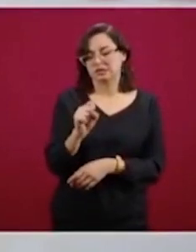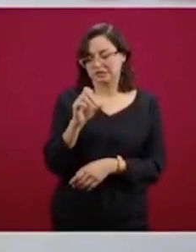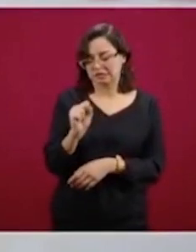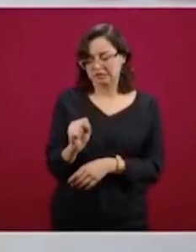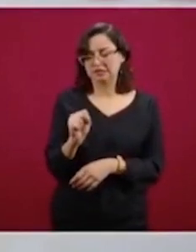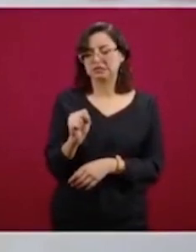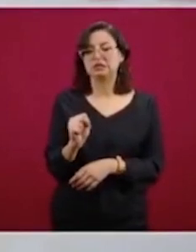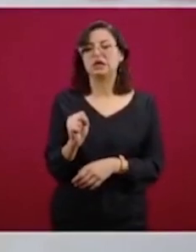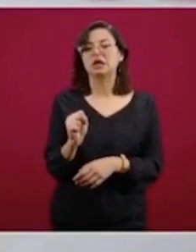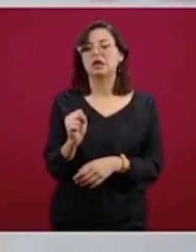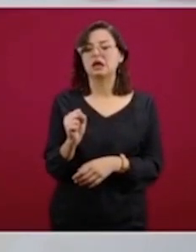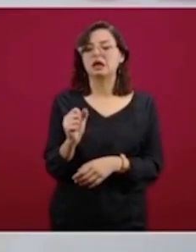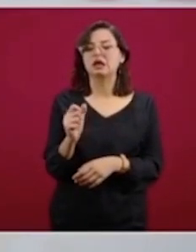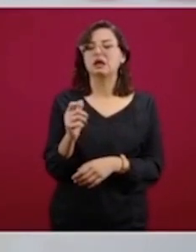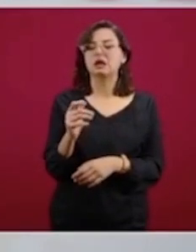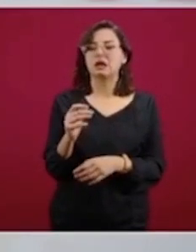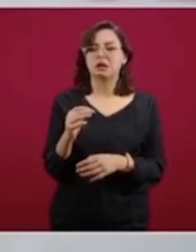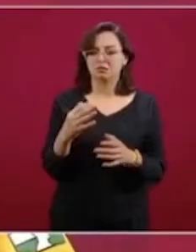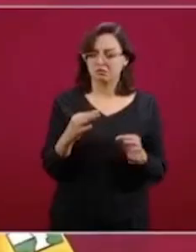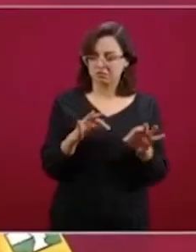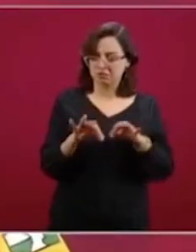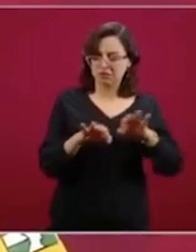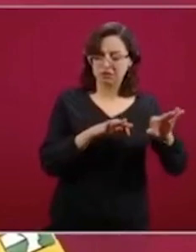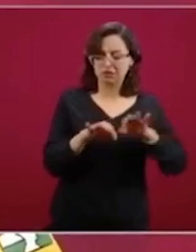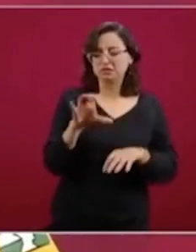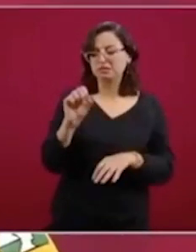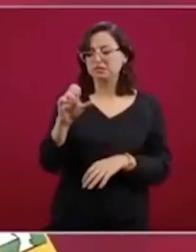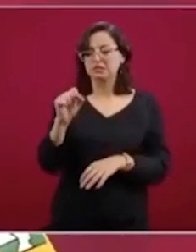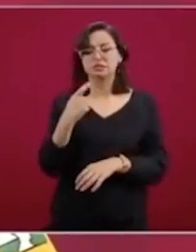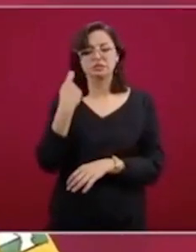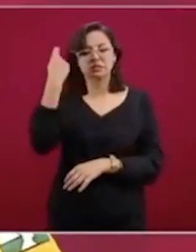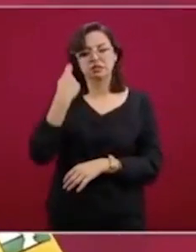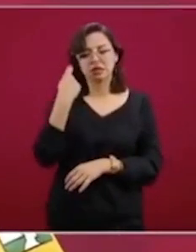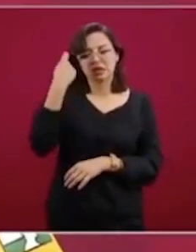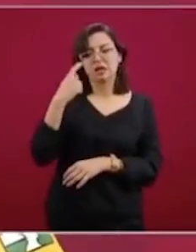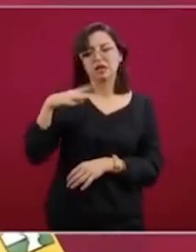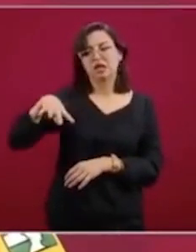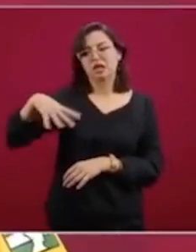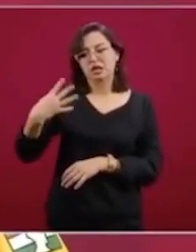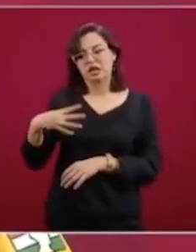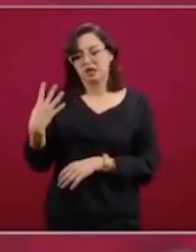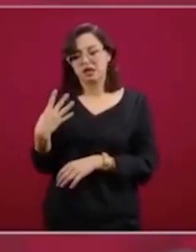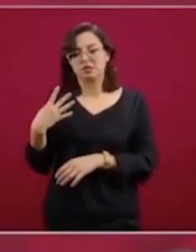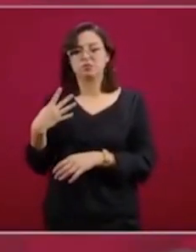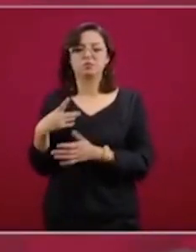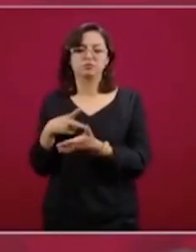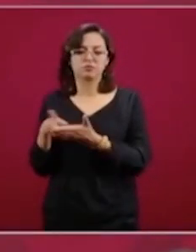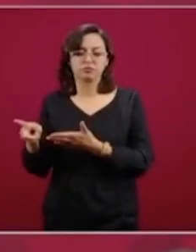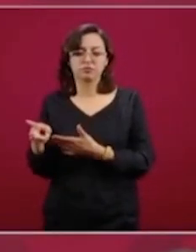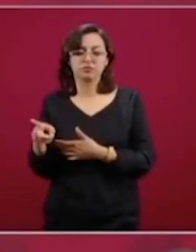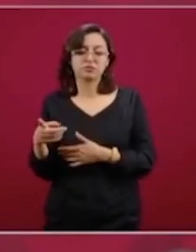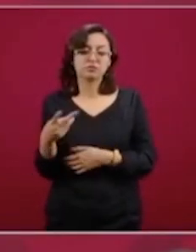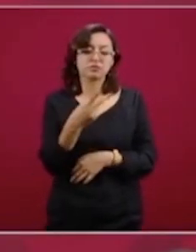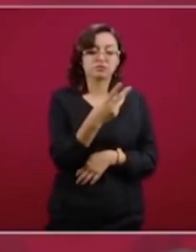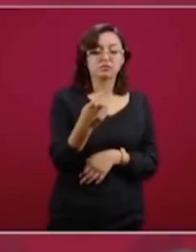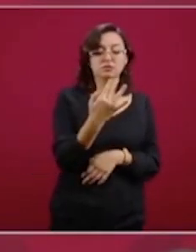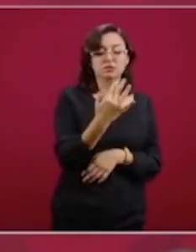8 militares retirados y 14 derechohabientes. Sospechosos, 256